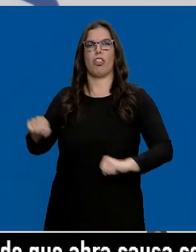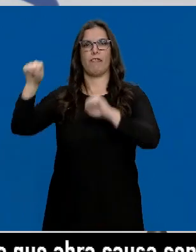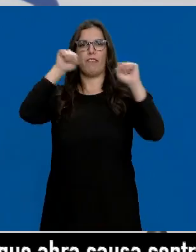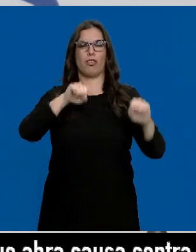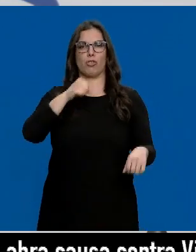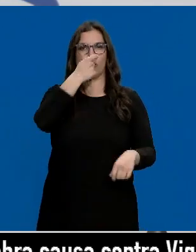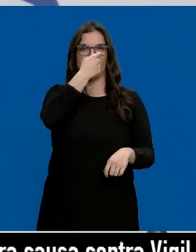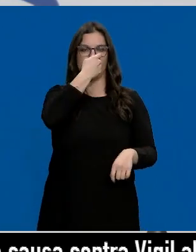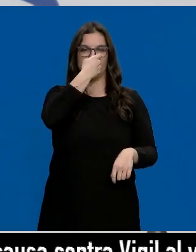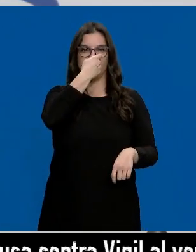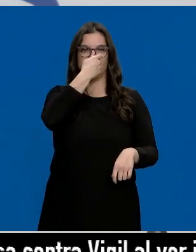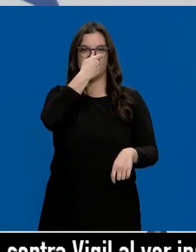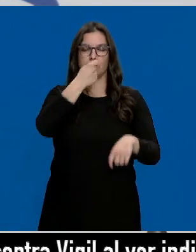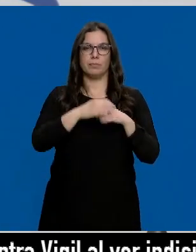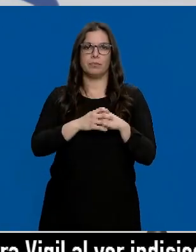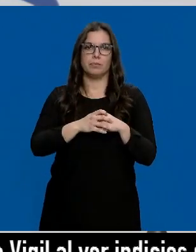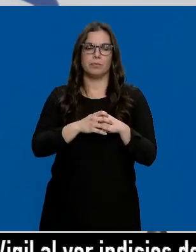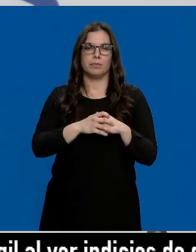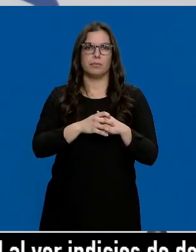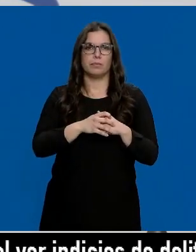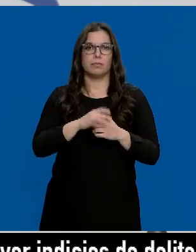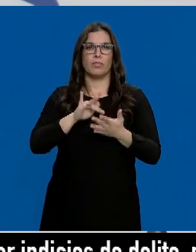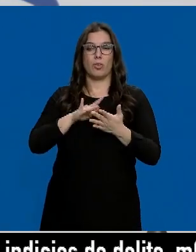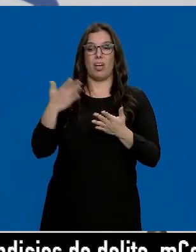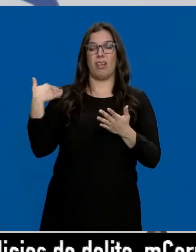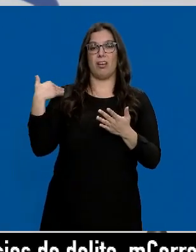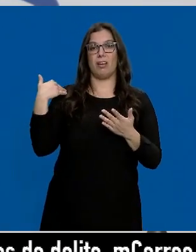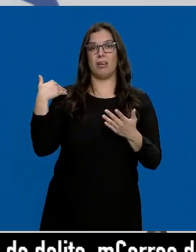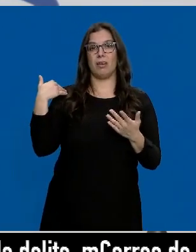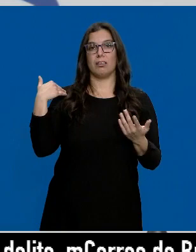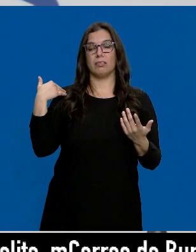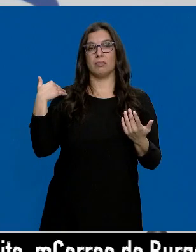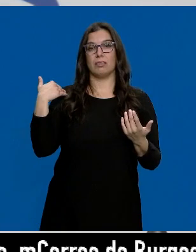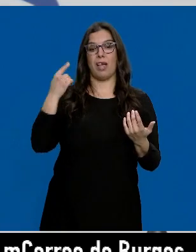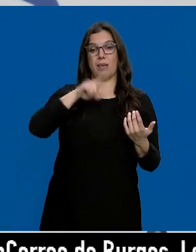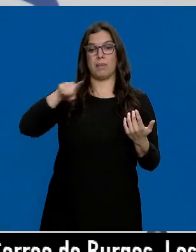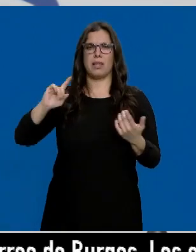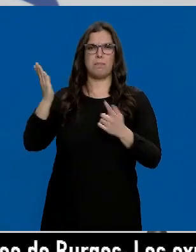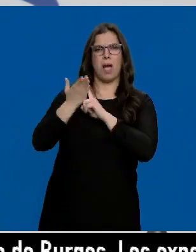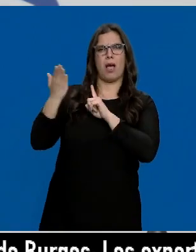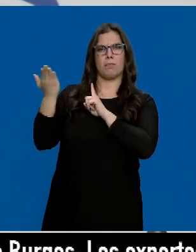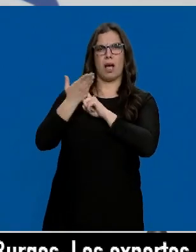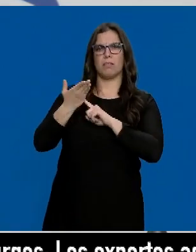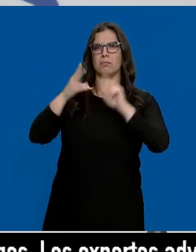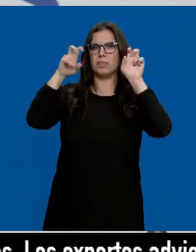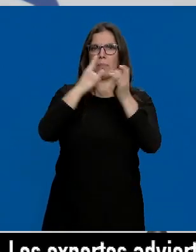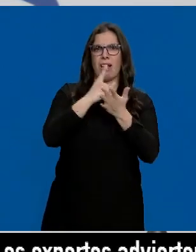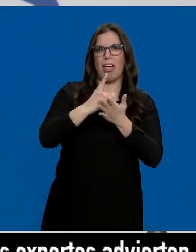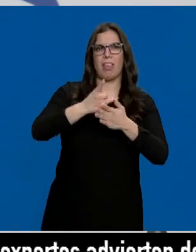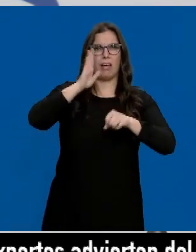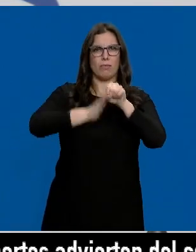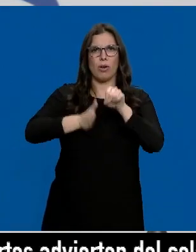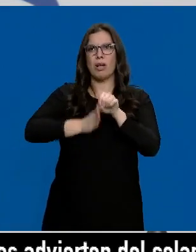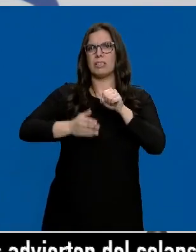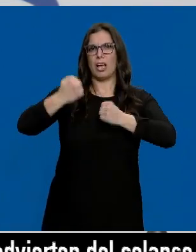Son muchos los que hemos recibido estos últimos meses. La carne, la remolacha, la